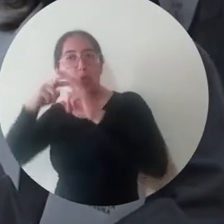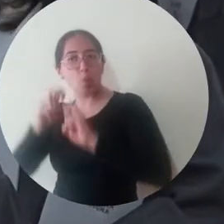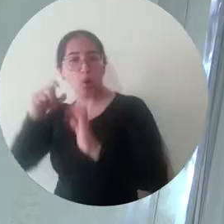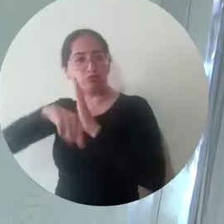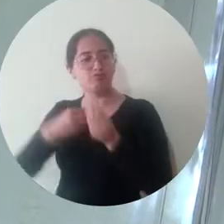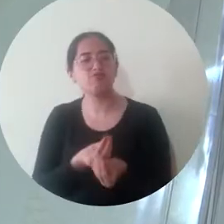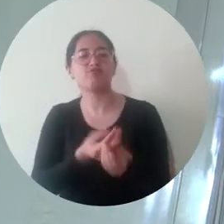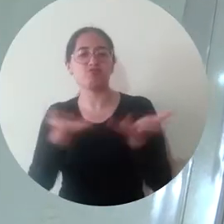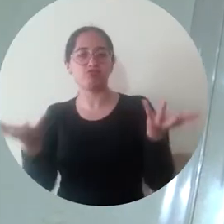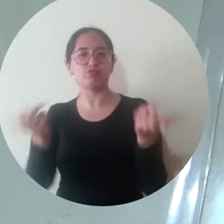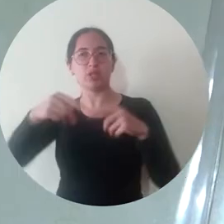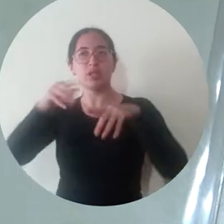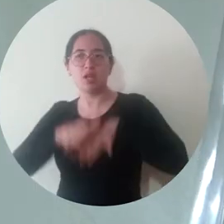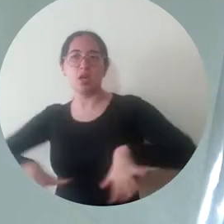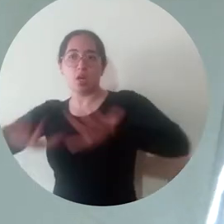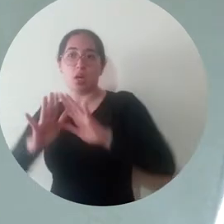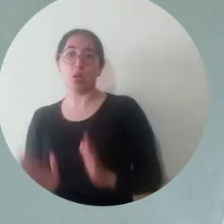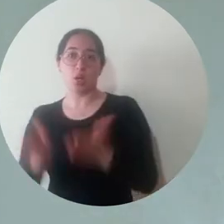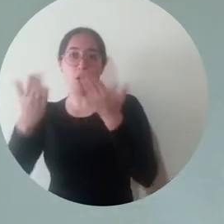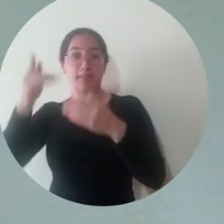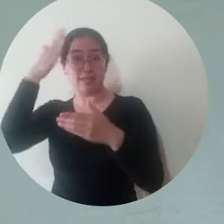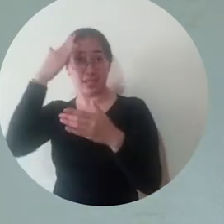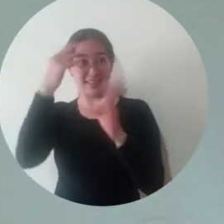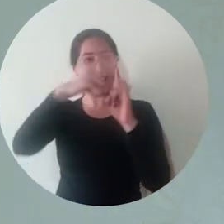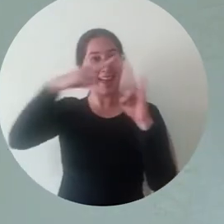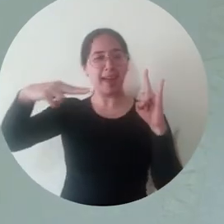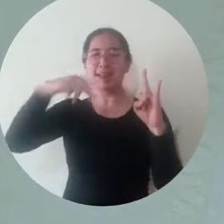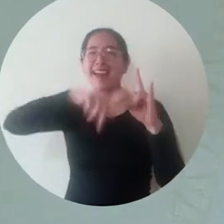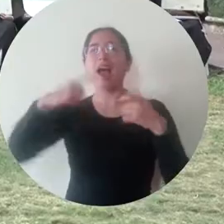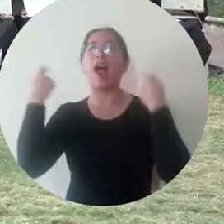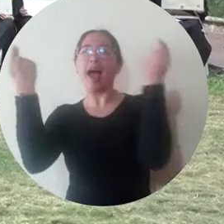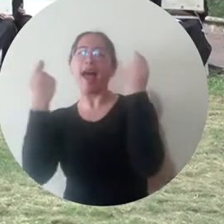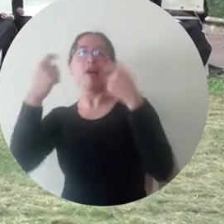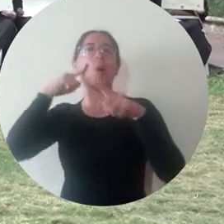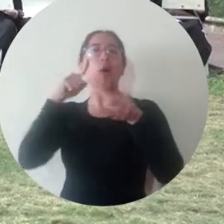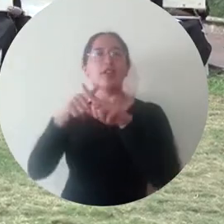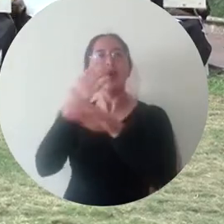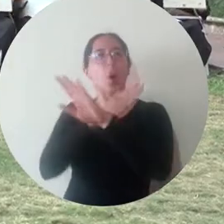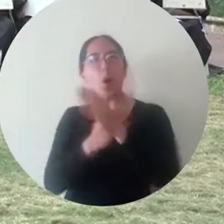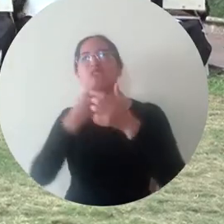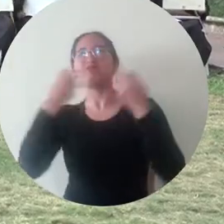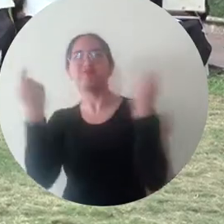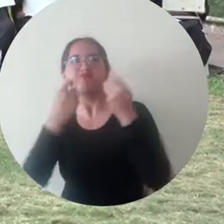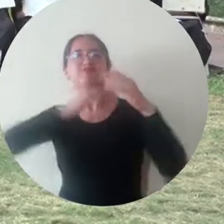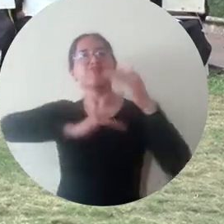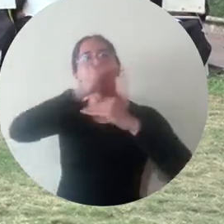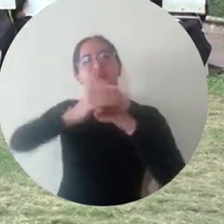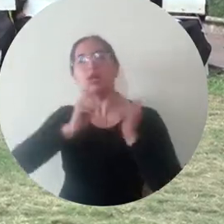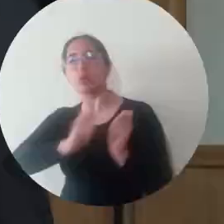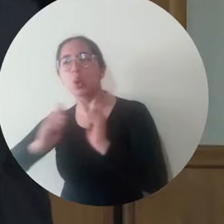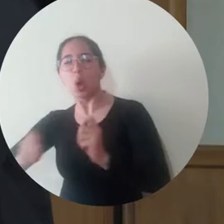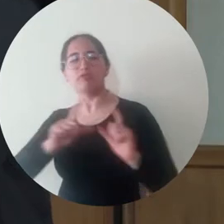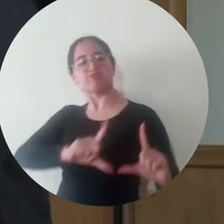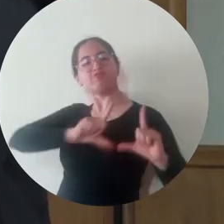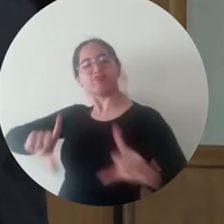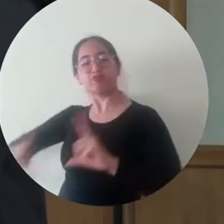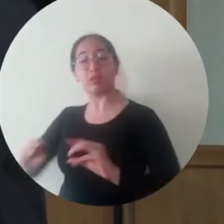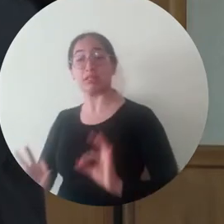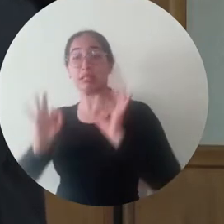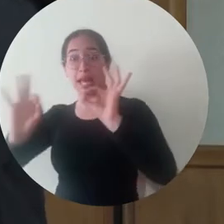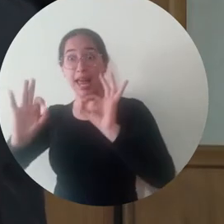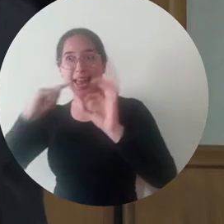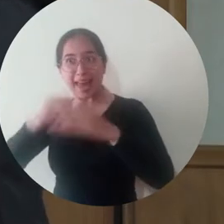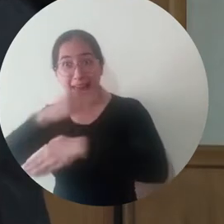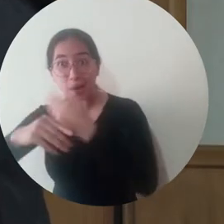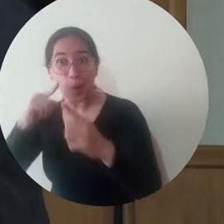territorio, Uni Magdalena cumplió con su propuesta de valor de transformar vidas a través de la educación superior de alta calidad. Es el momento de